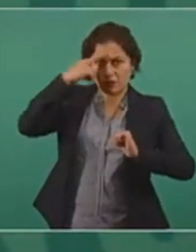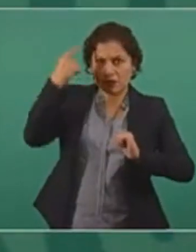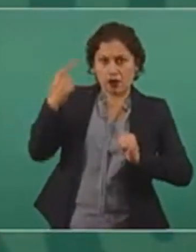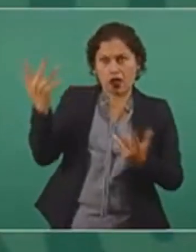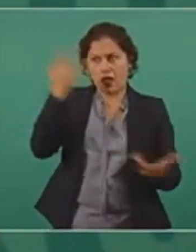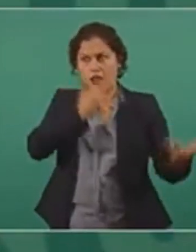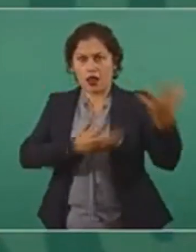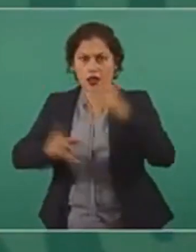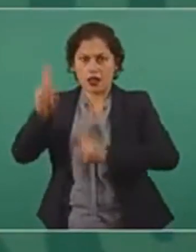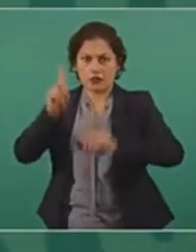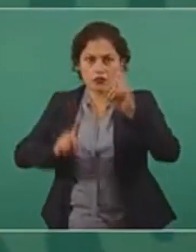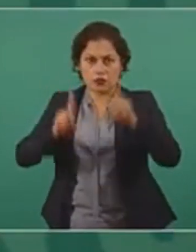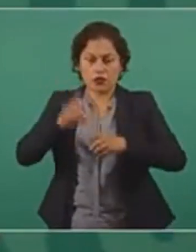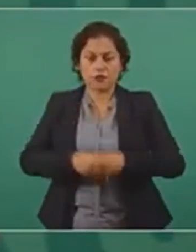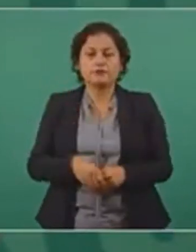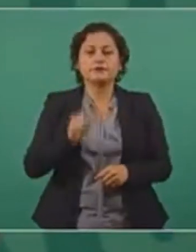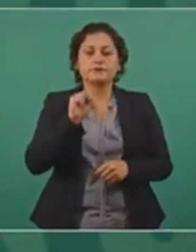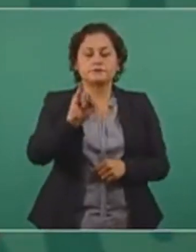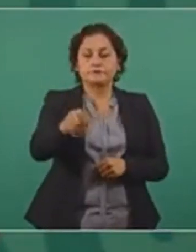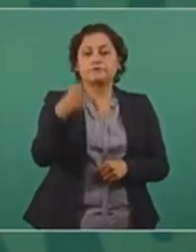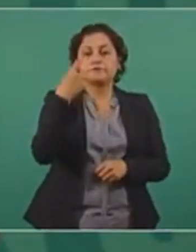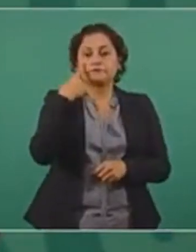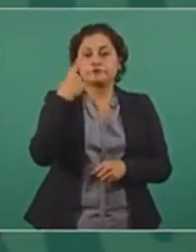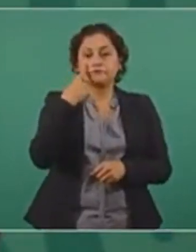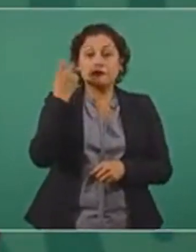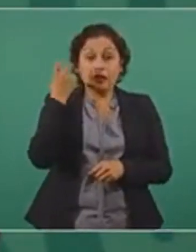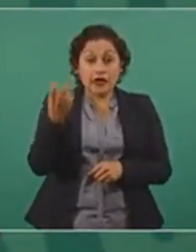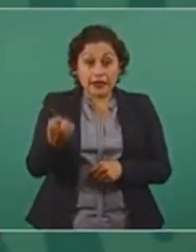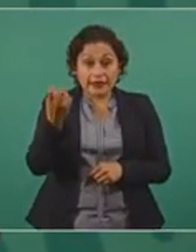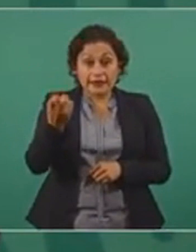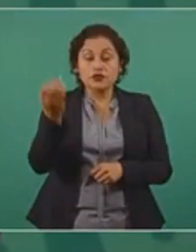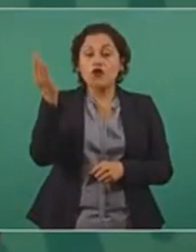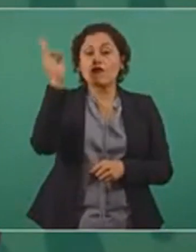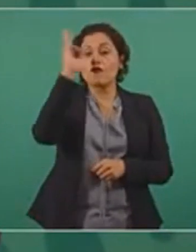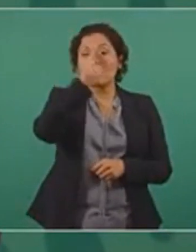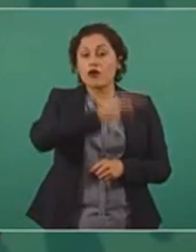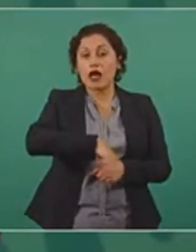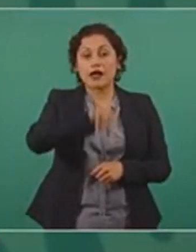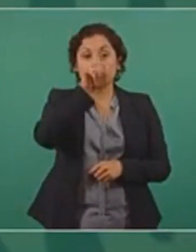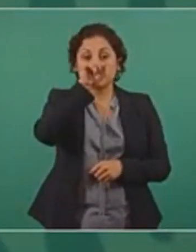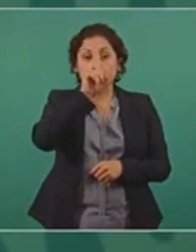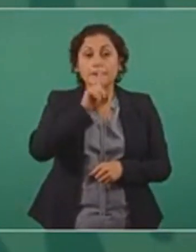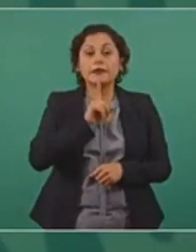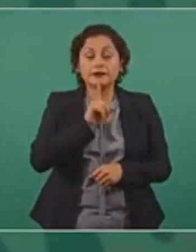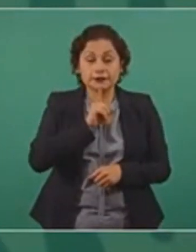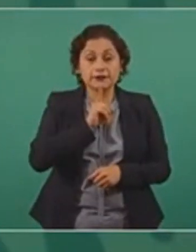que es falso, que los trabajadores son